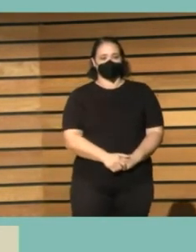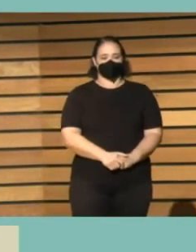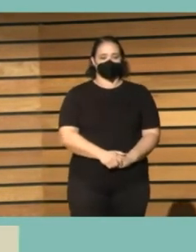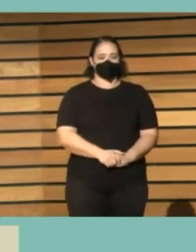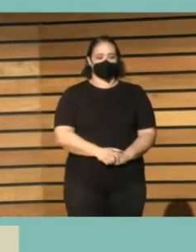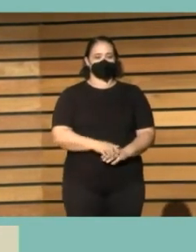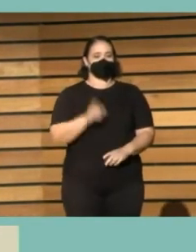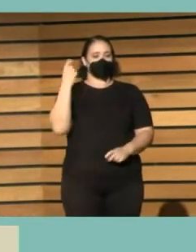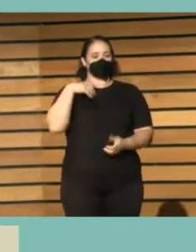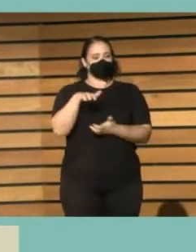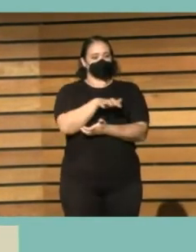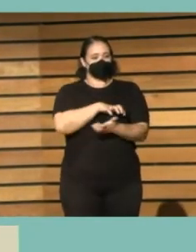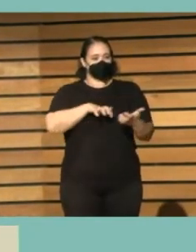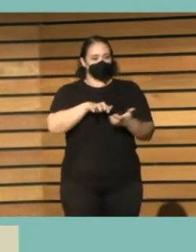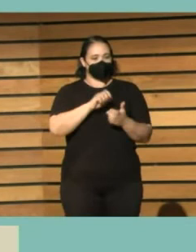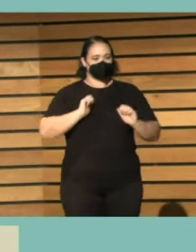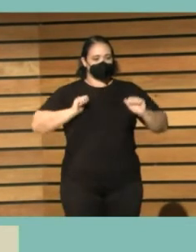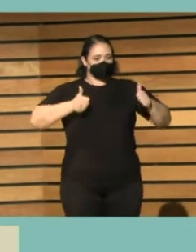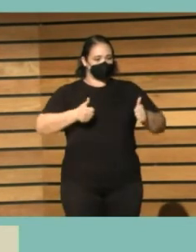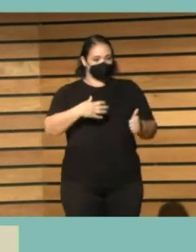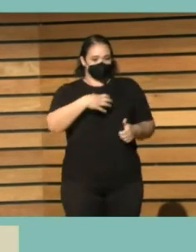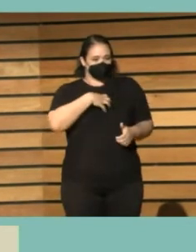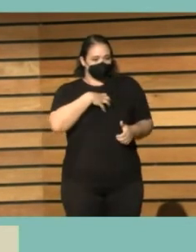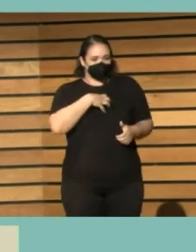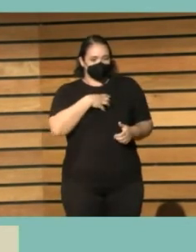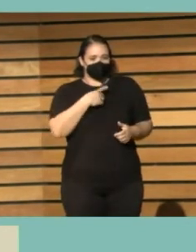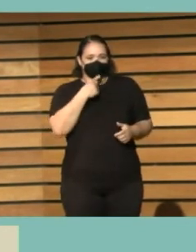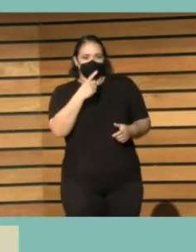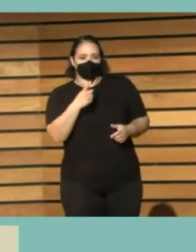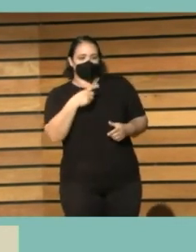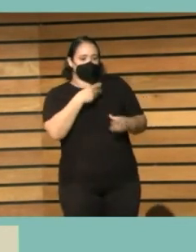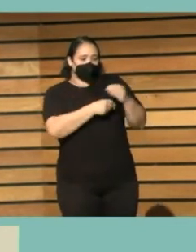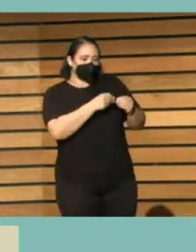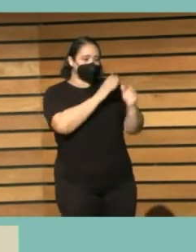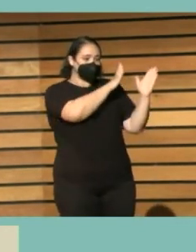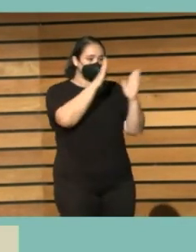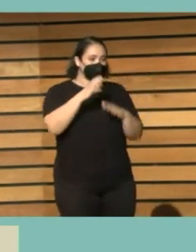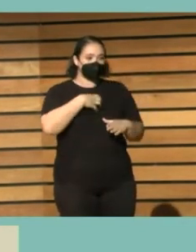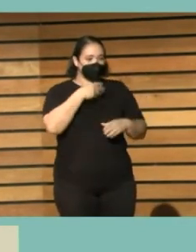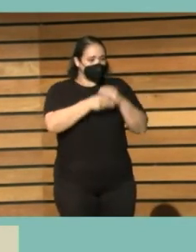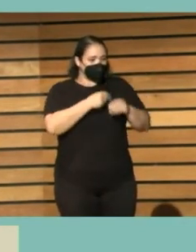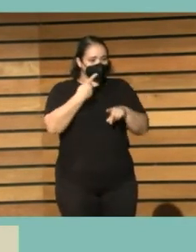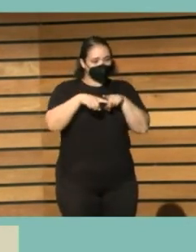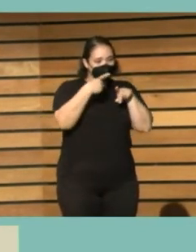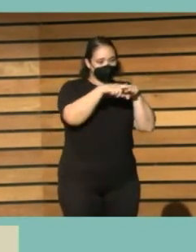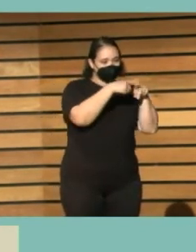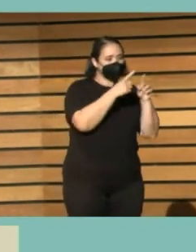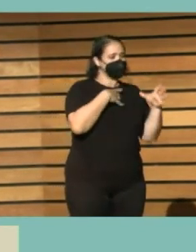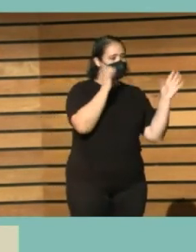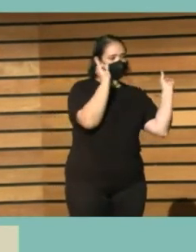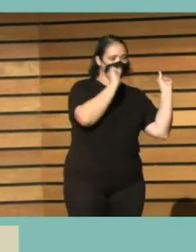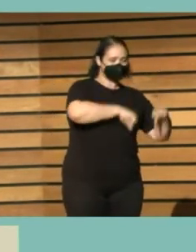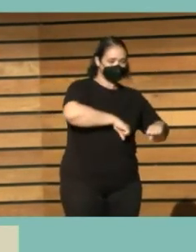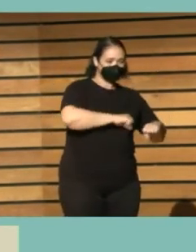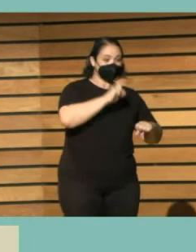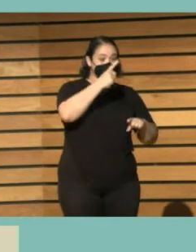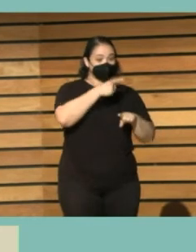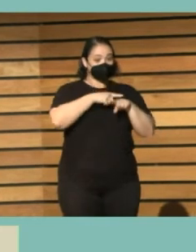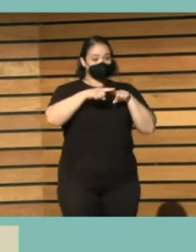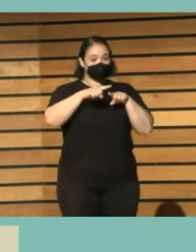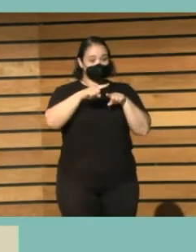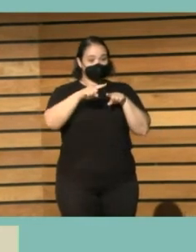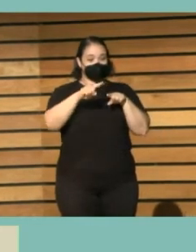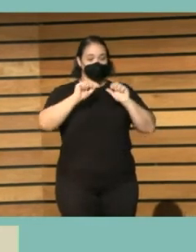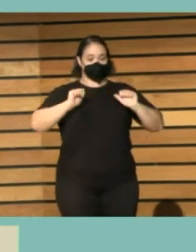...más polémica, no podemos empezar diciéndole a la gente lo que no puede hacer en la biblioteca. Completamente de acuerdo. O sea, si el primer mensaje que